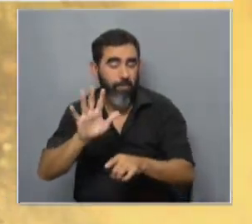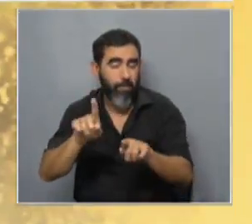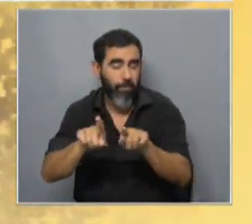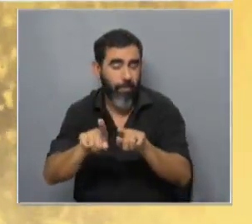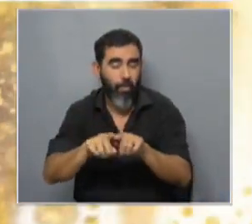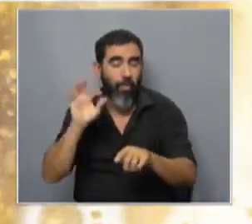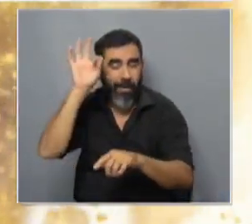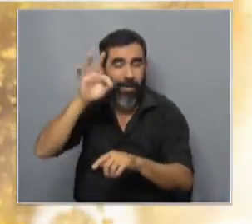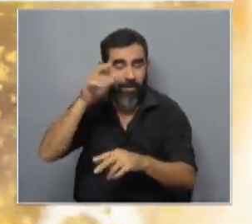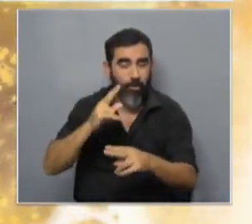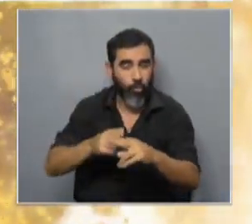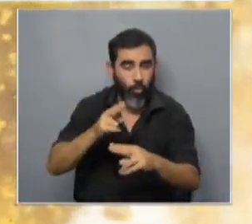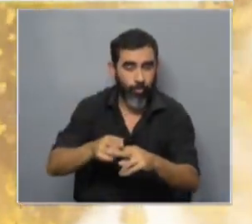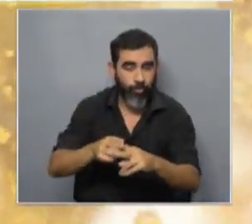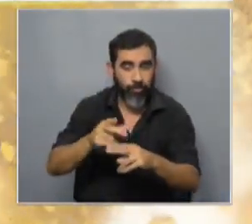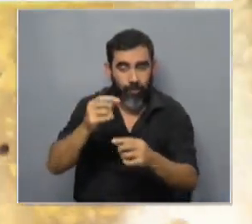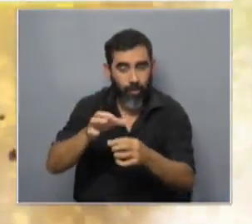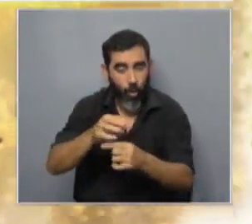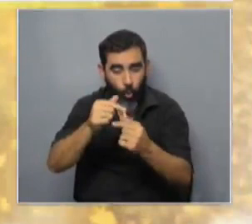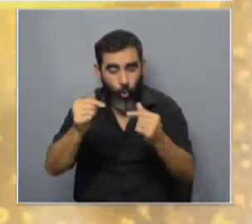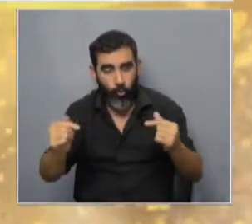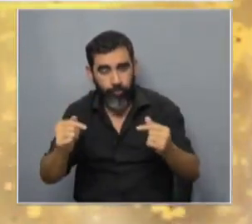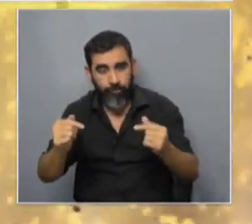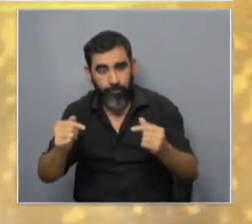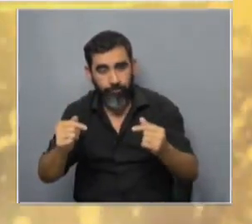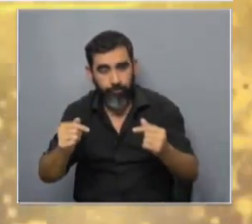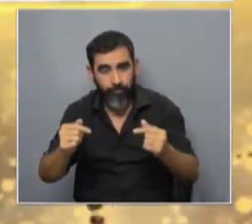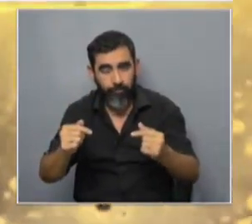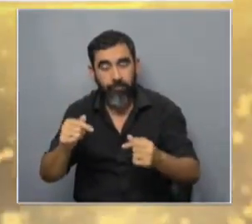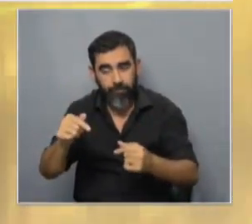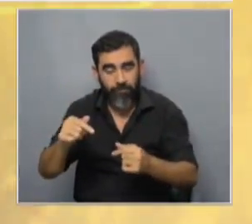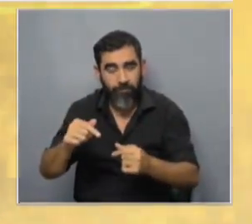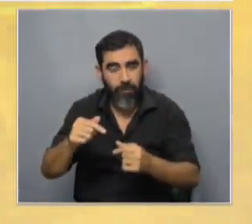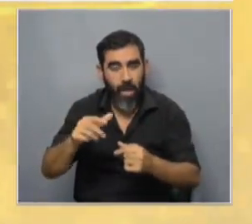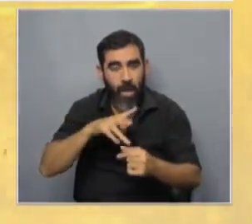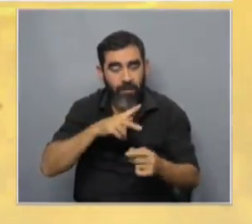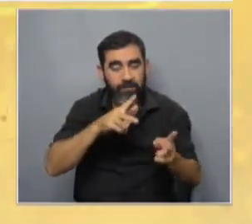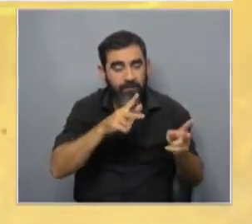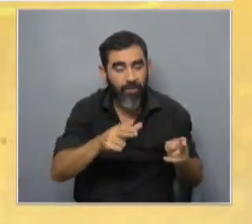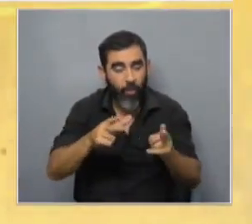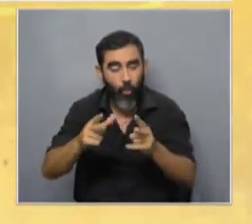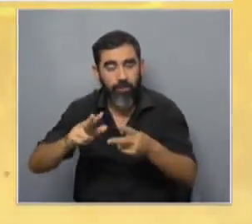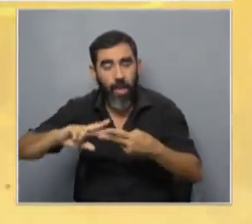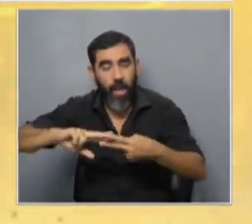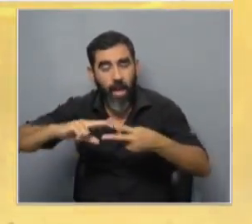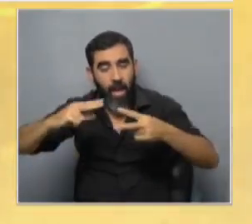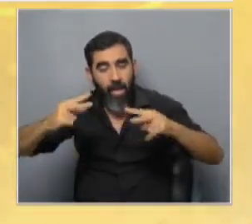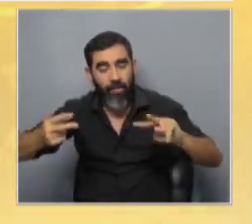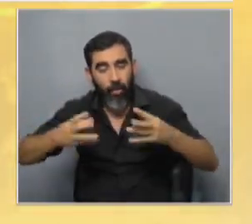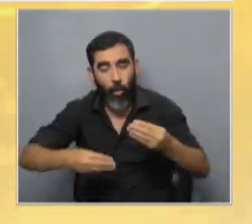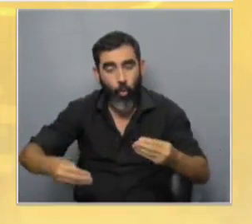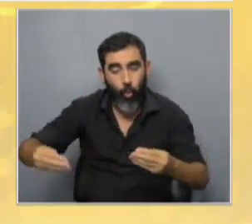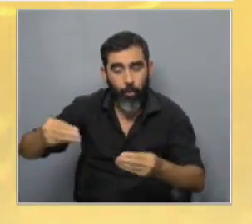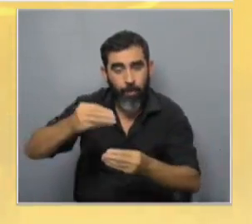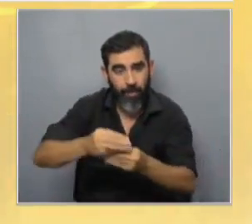y con esas moléculas guía encuentran secuencias de ADN que sean complementarias a las